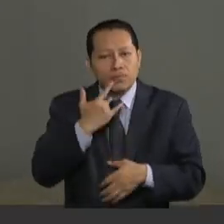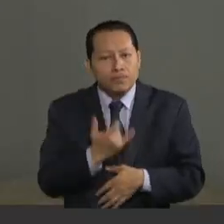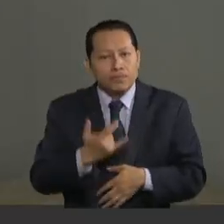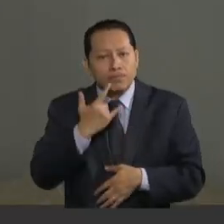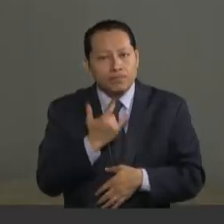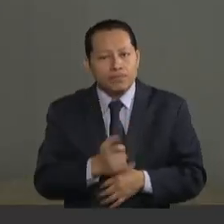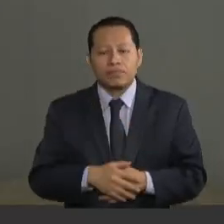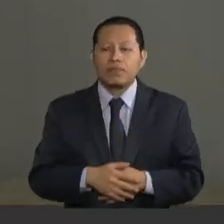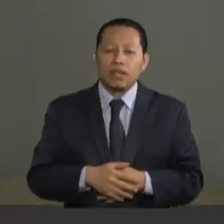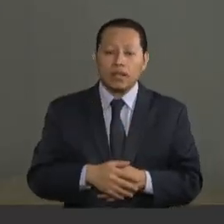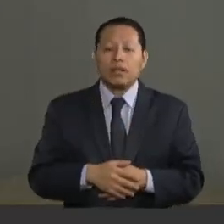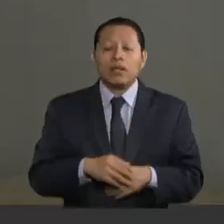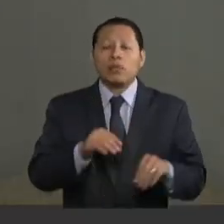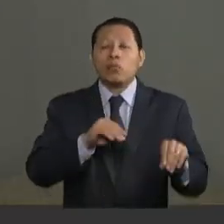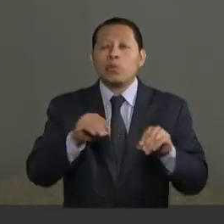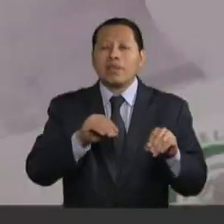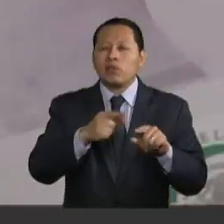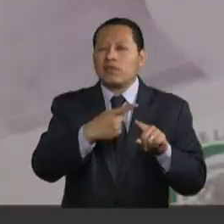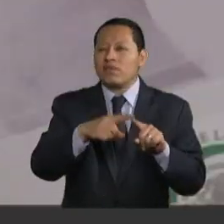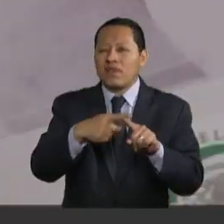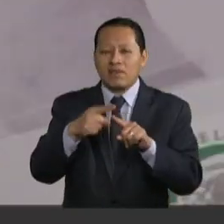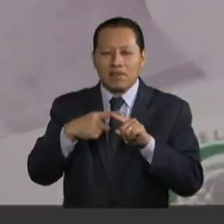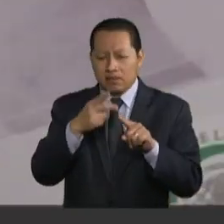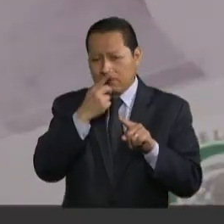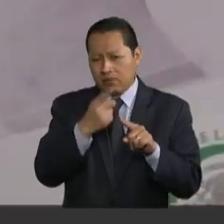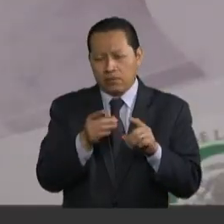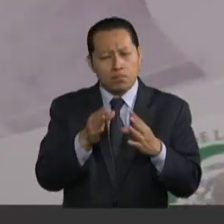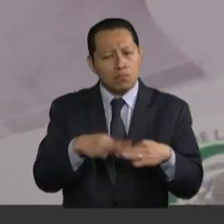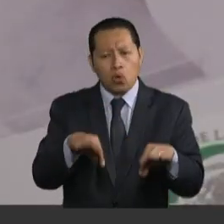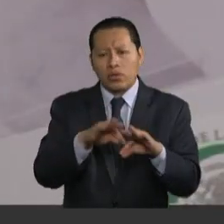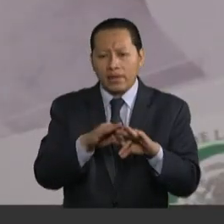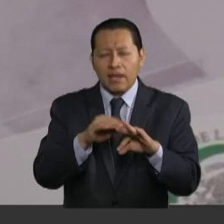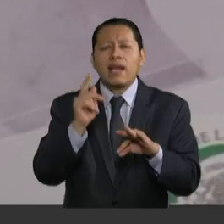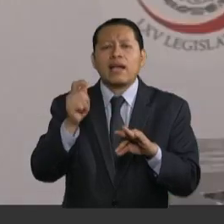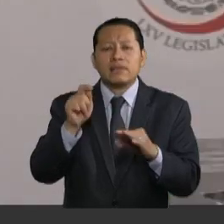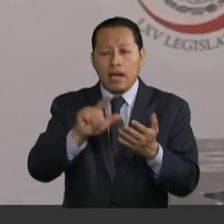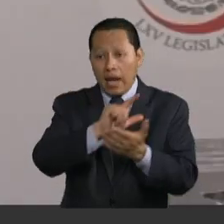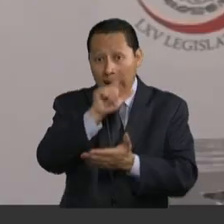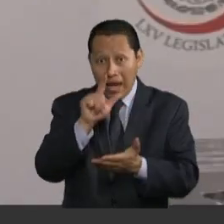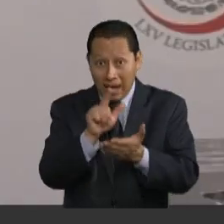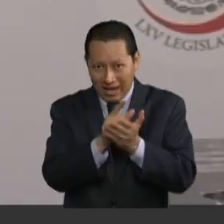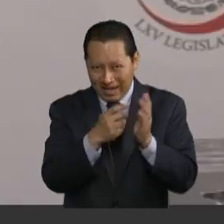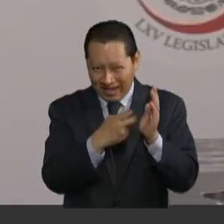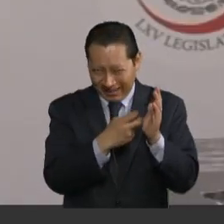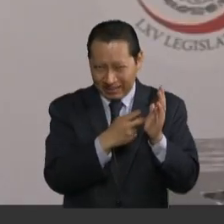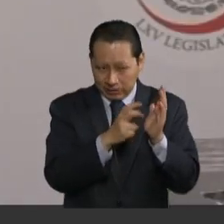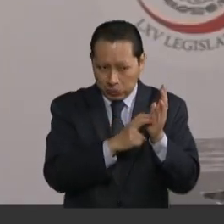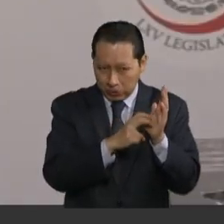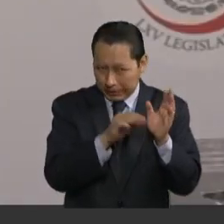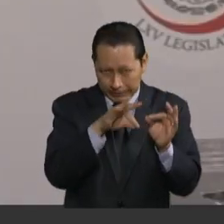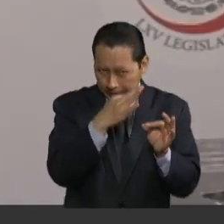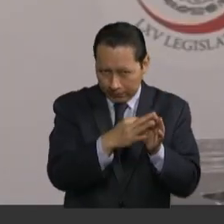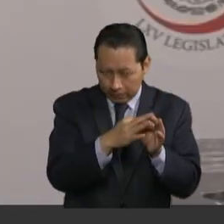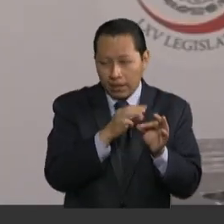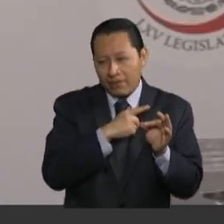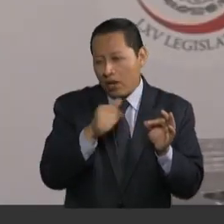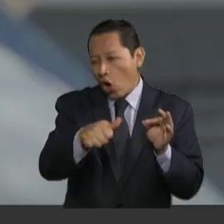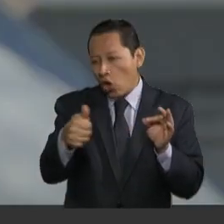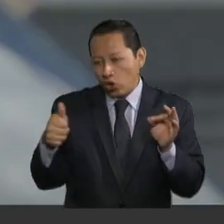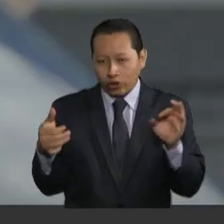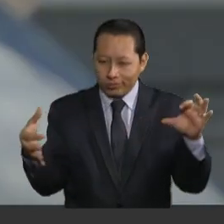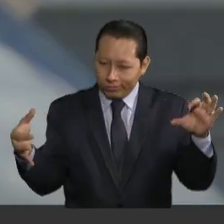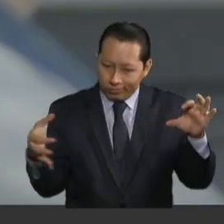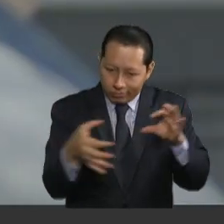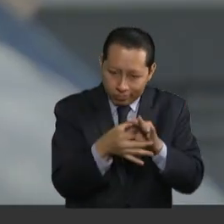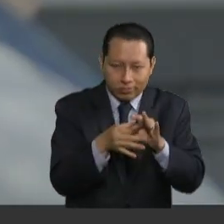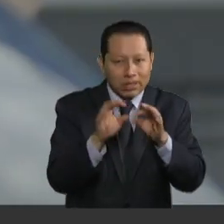Activistas de diversos colectivos pidieron incluir y armonizar el marco jurídico con esta reforma a fin de combatir la violencia vicaria, además de